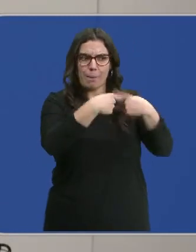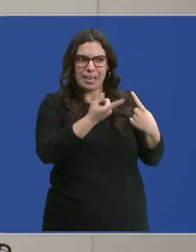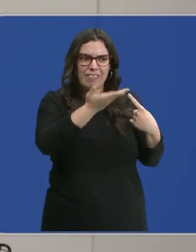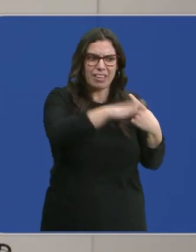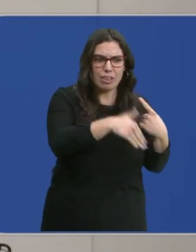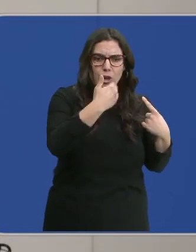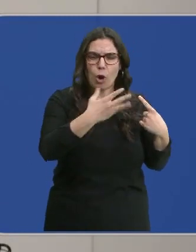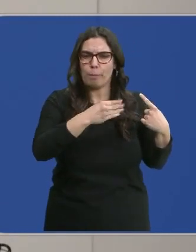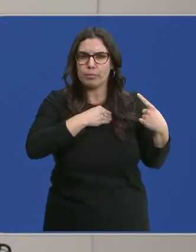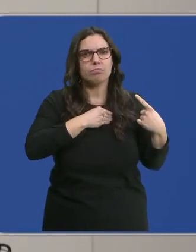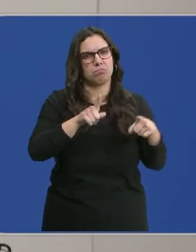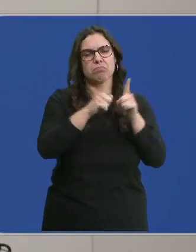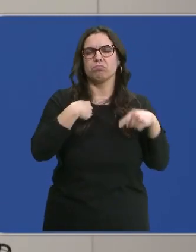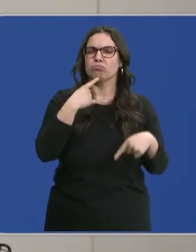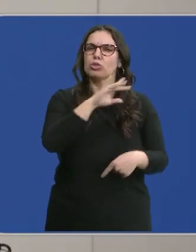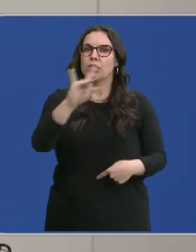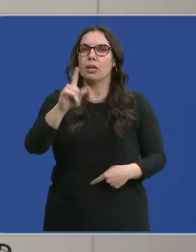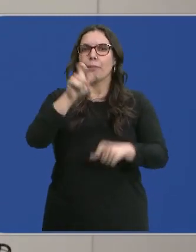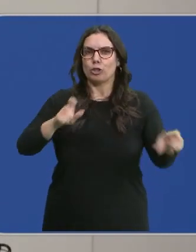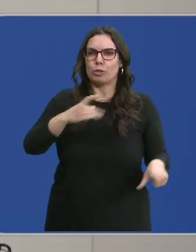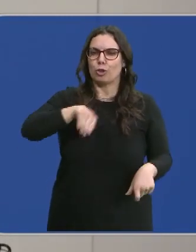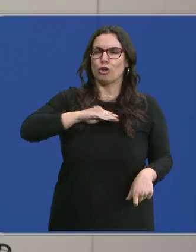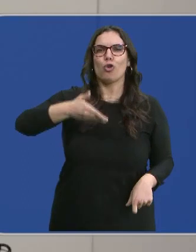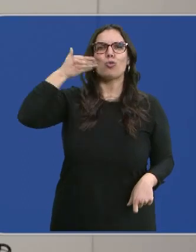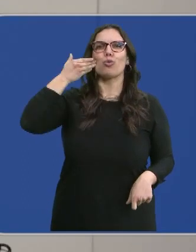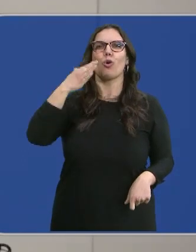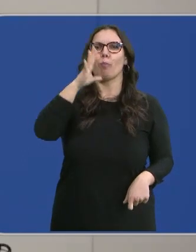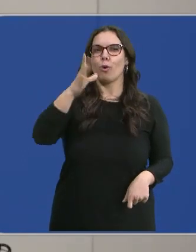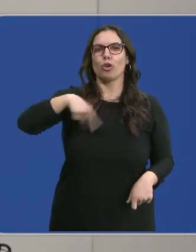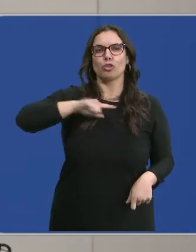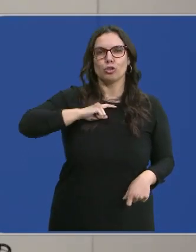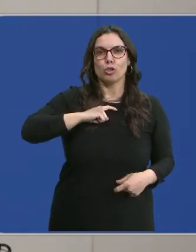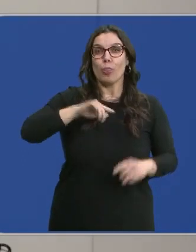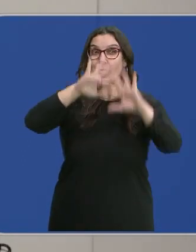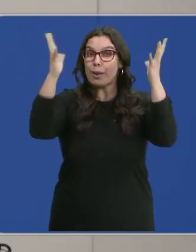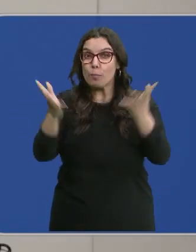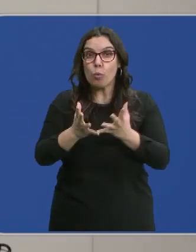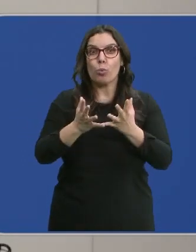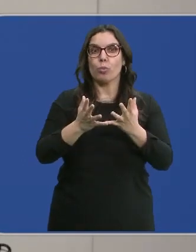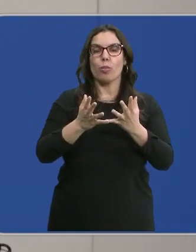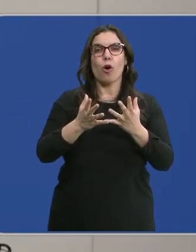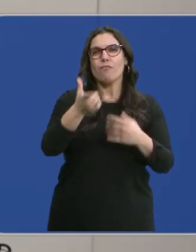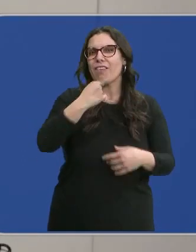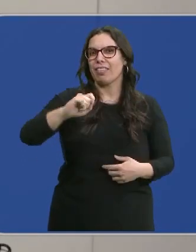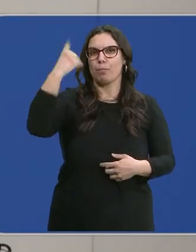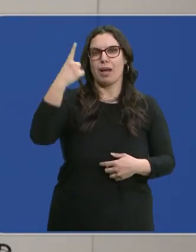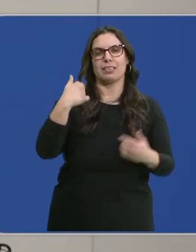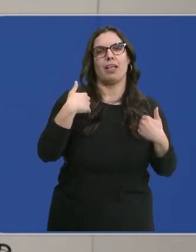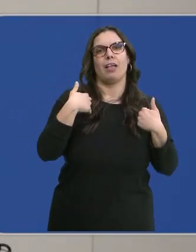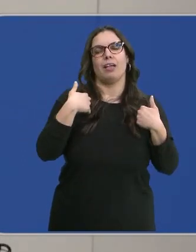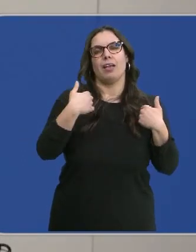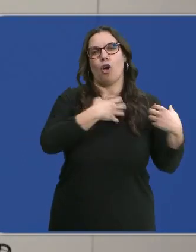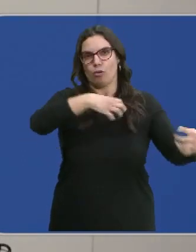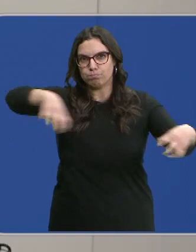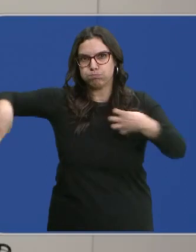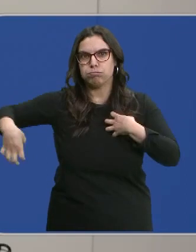de un ser querido. Los españoles podemos decir muy orgullosos que somos los ciudadanos del mundo con más posibilidades de recibir un órgano si